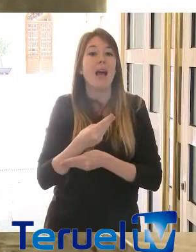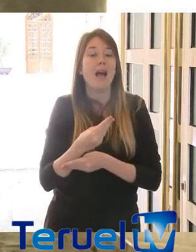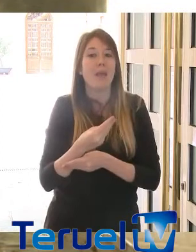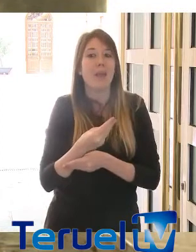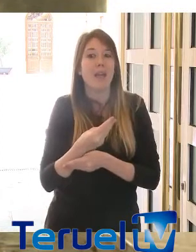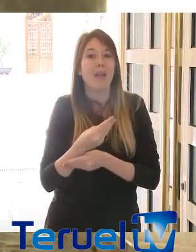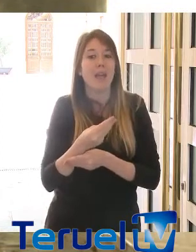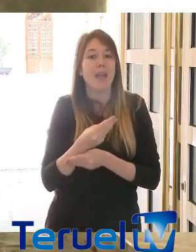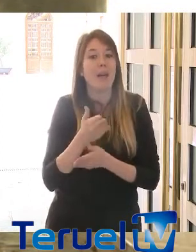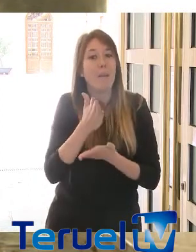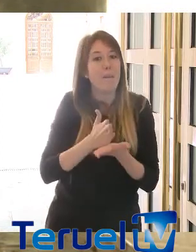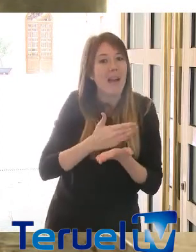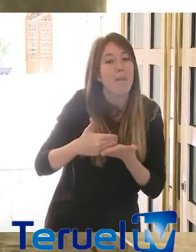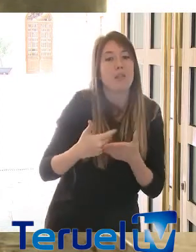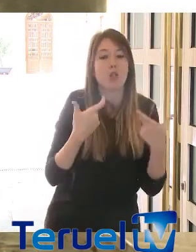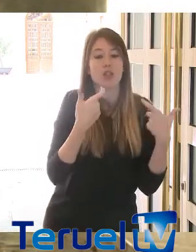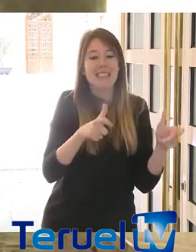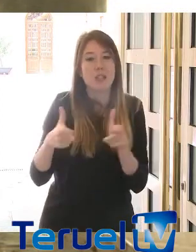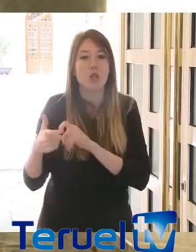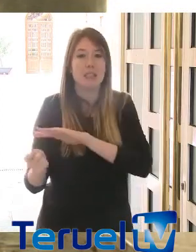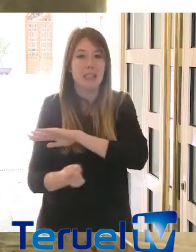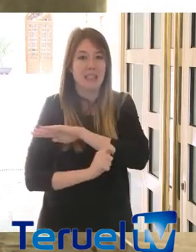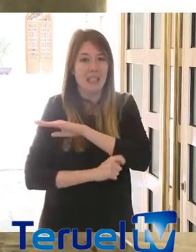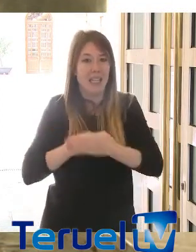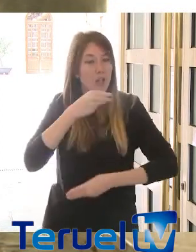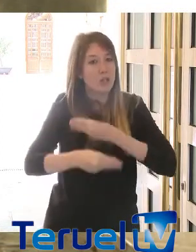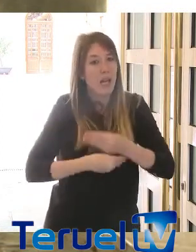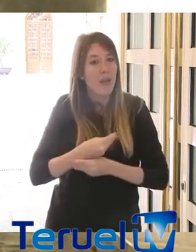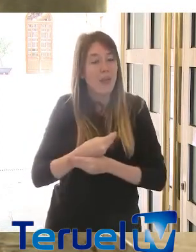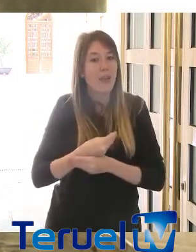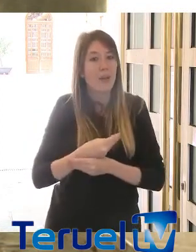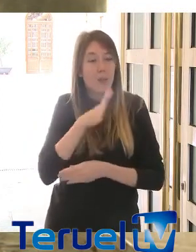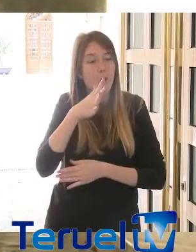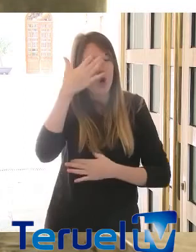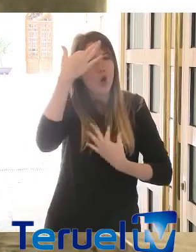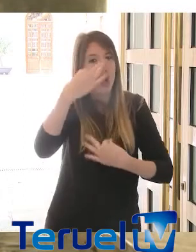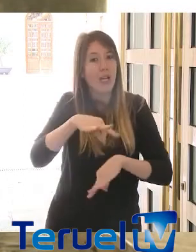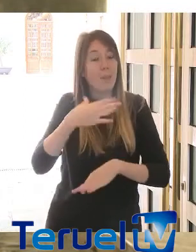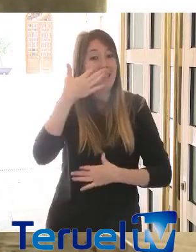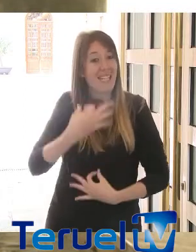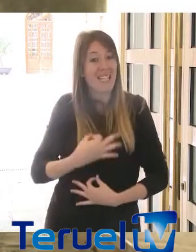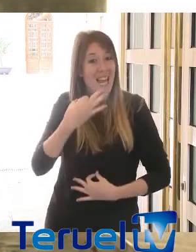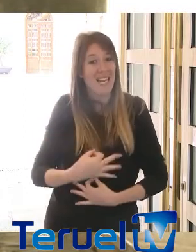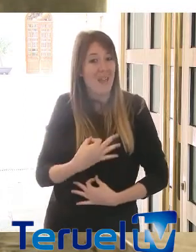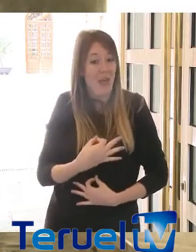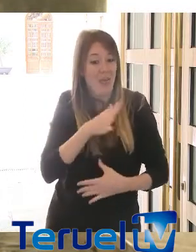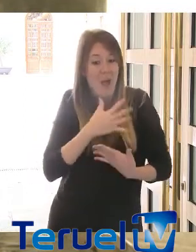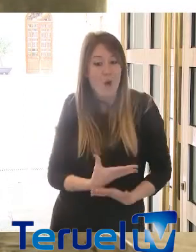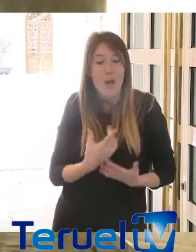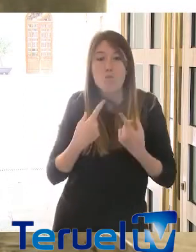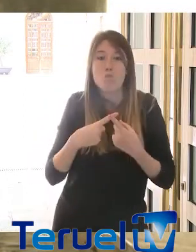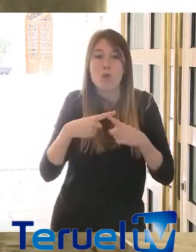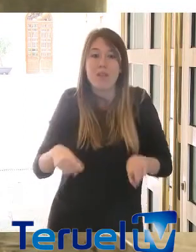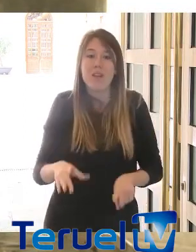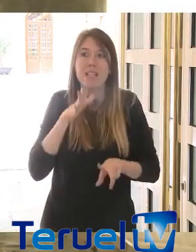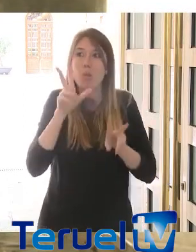parámetros de sectores estratégicos hechos ad hoc porque, evidentemente, la realidad de las empresas es muy diferente por